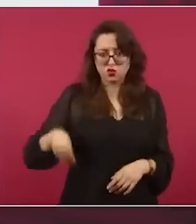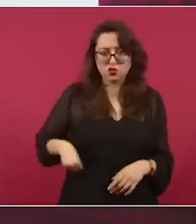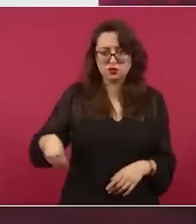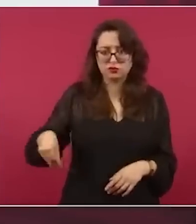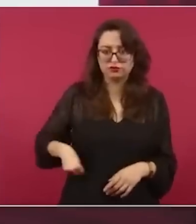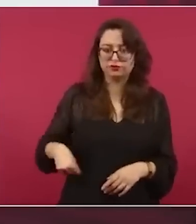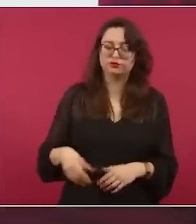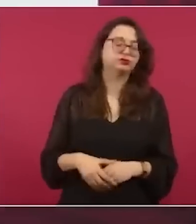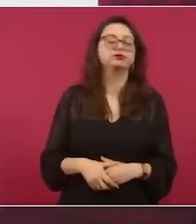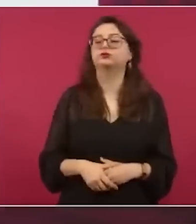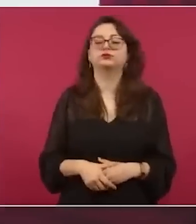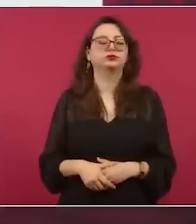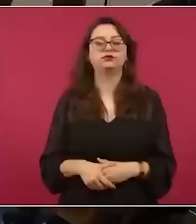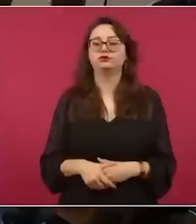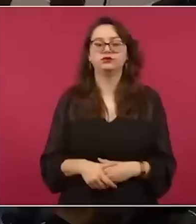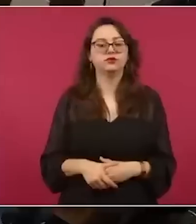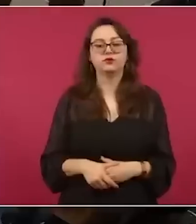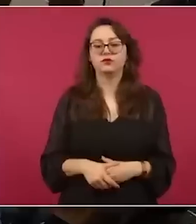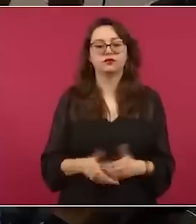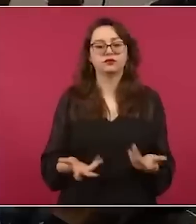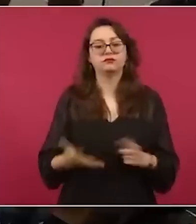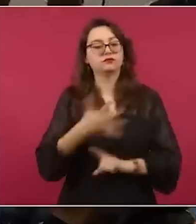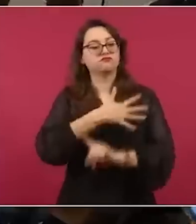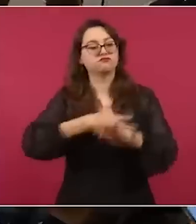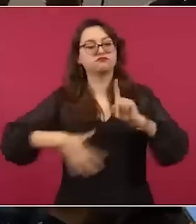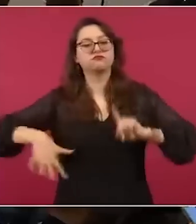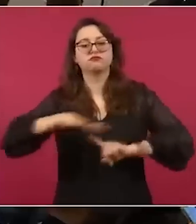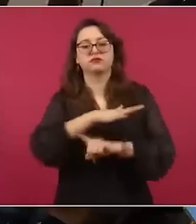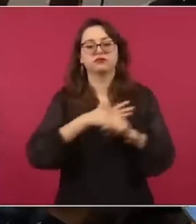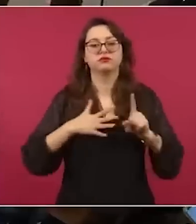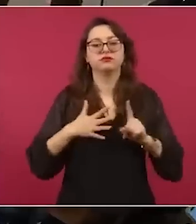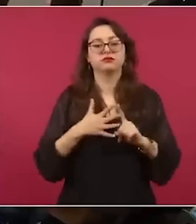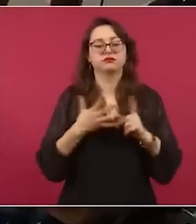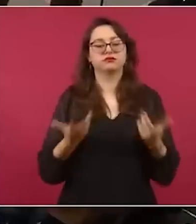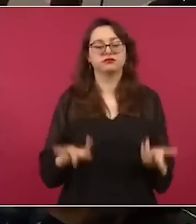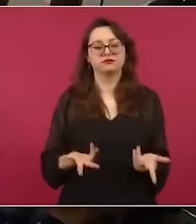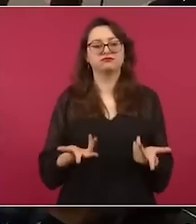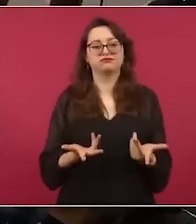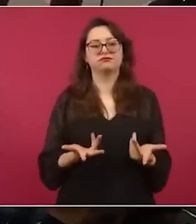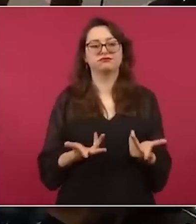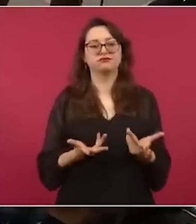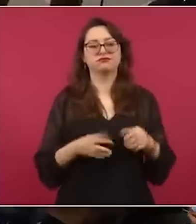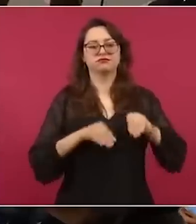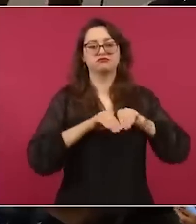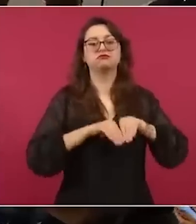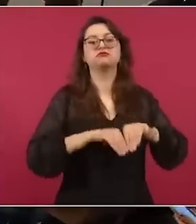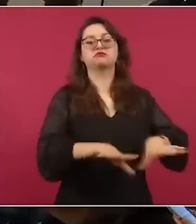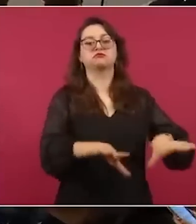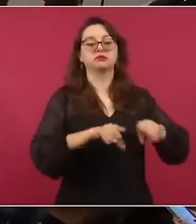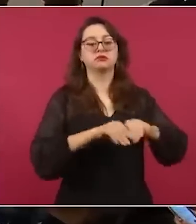El hombre es producto de circunstancias y